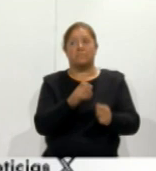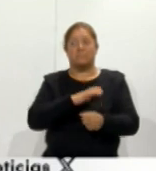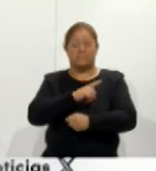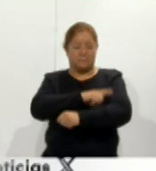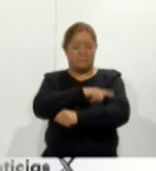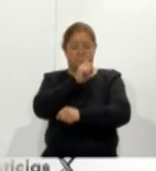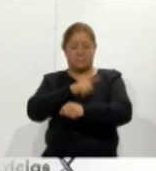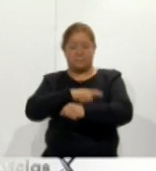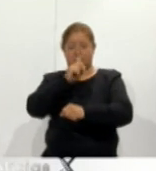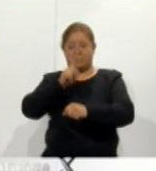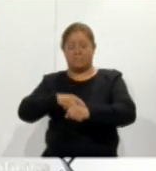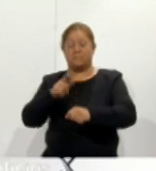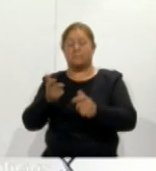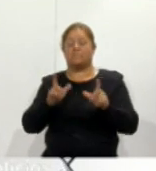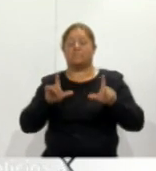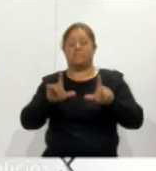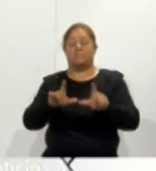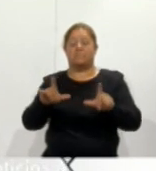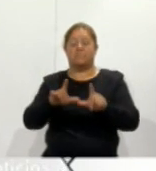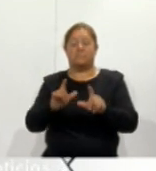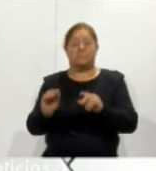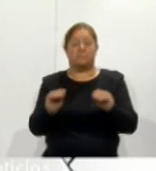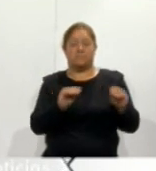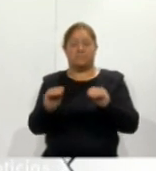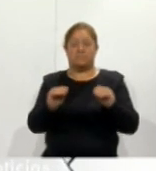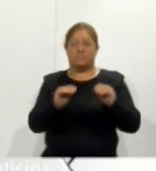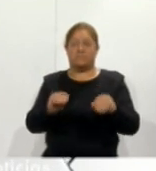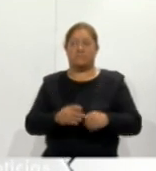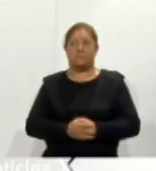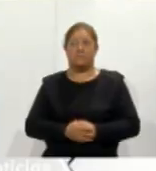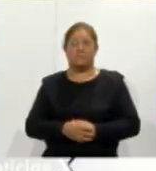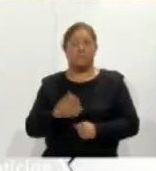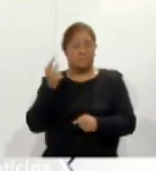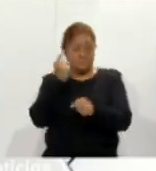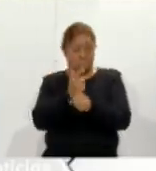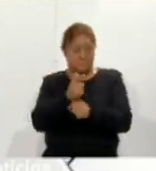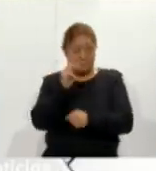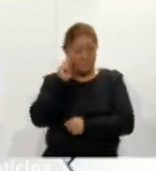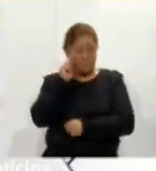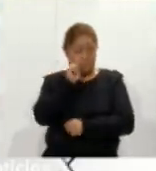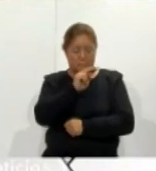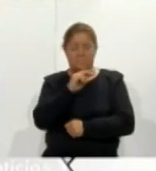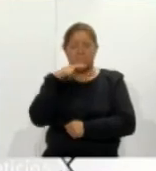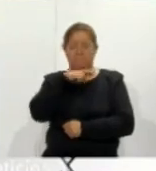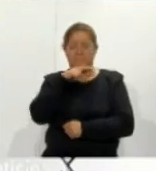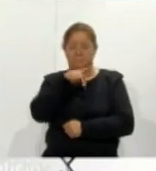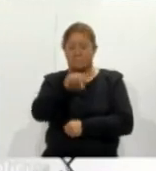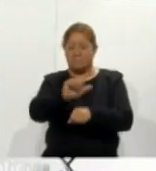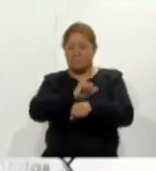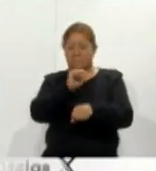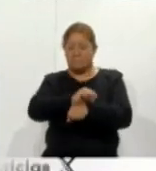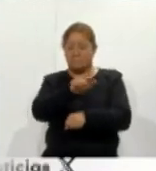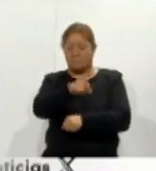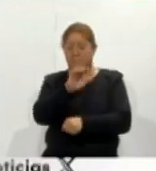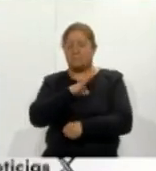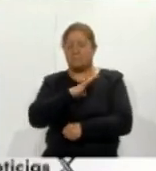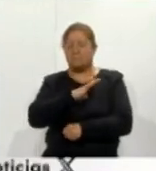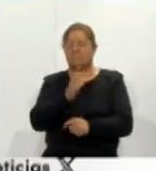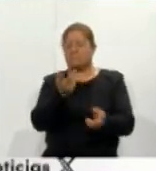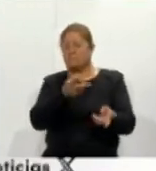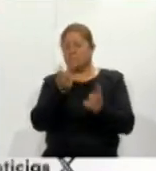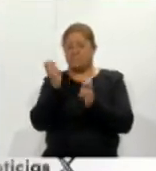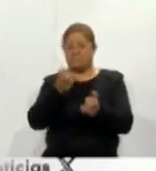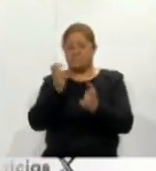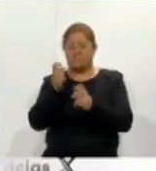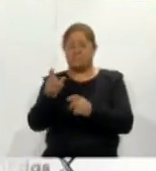móviles. Los equipos tecnológicos permitirán identificar de forma rápida unidades con reporte de robo. Además, están